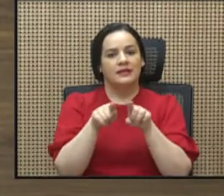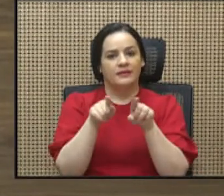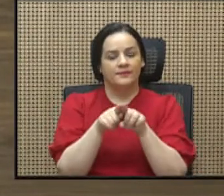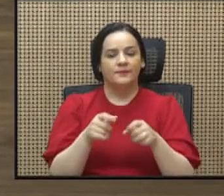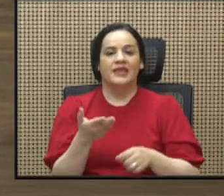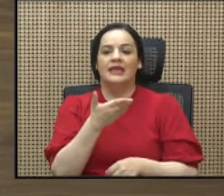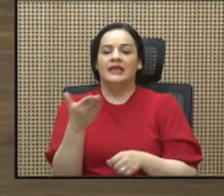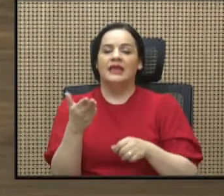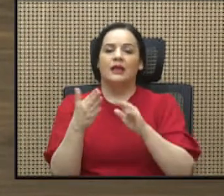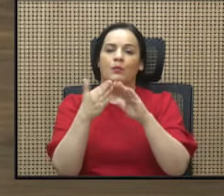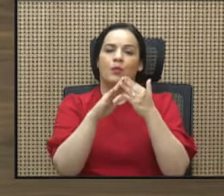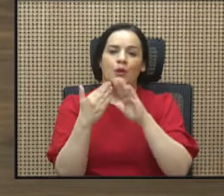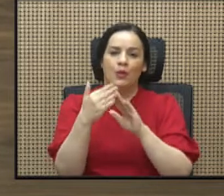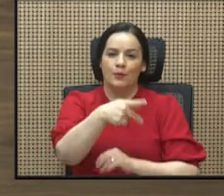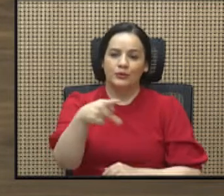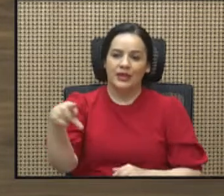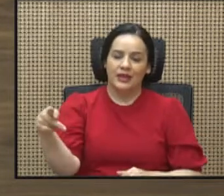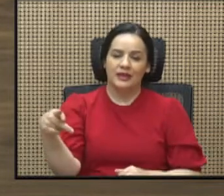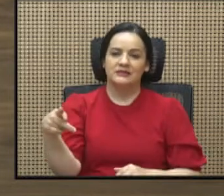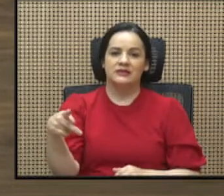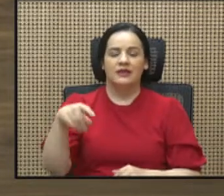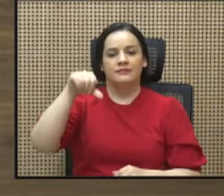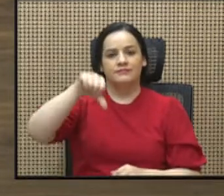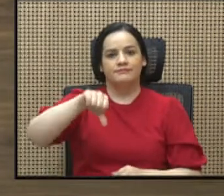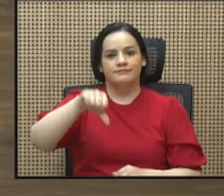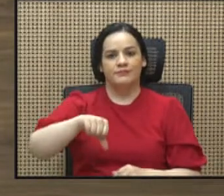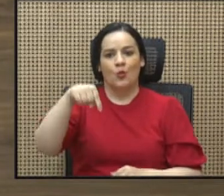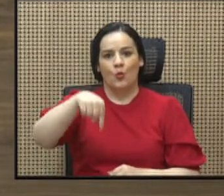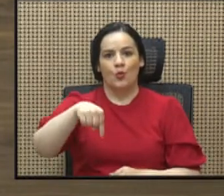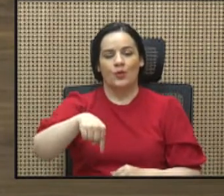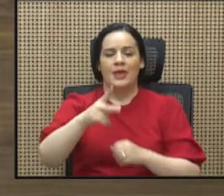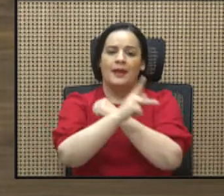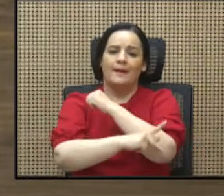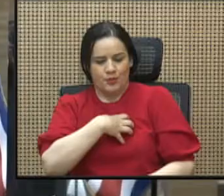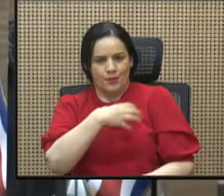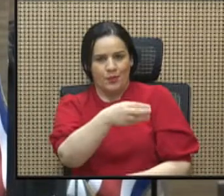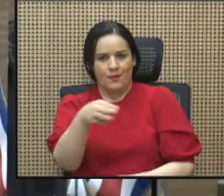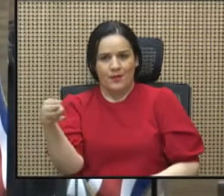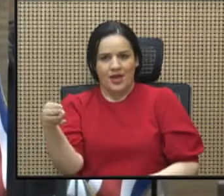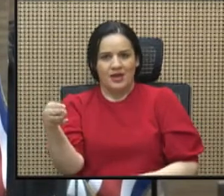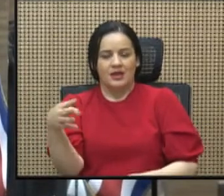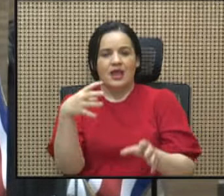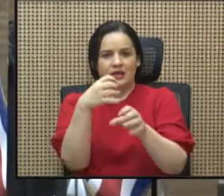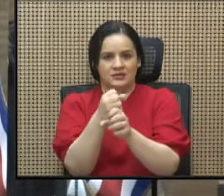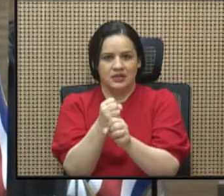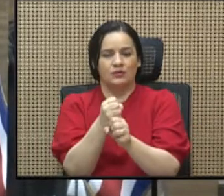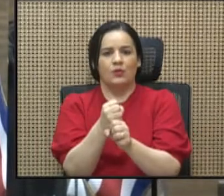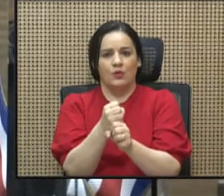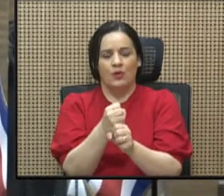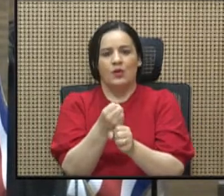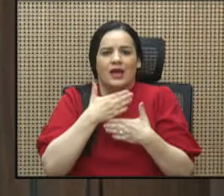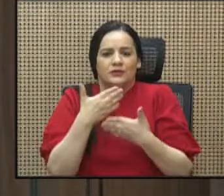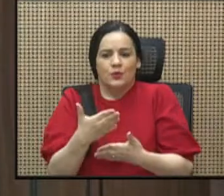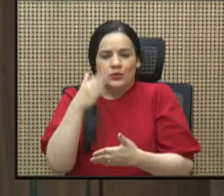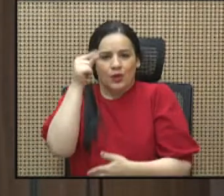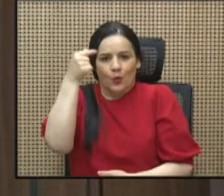el pueblo de Punta Arenas es el que sale perdiendo hoy el país sale perdiendo por su parte la legisladora independiente